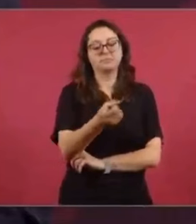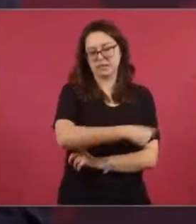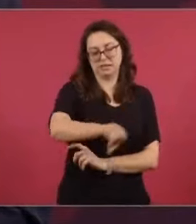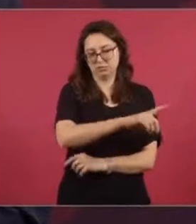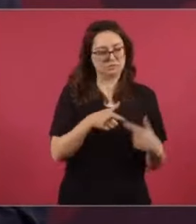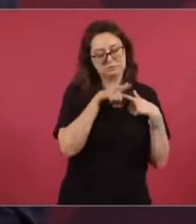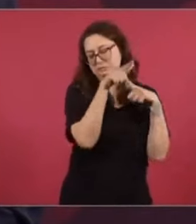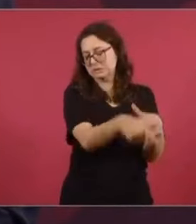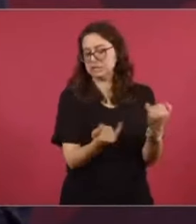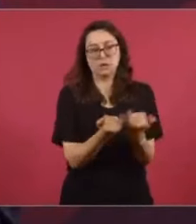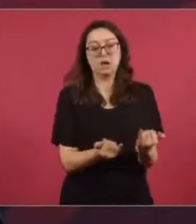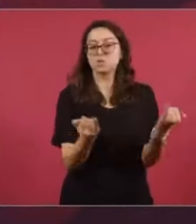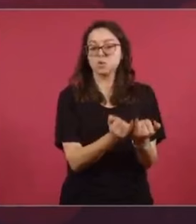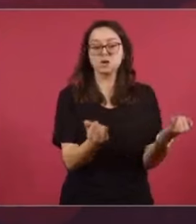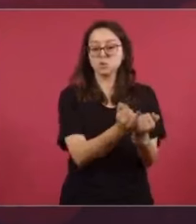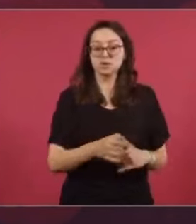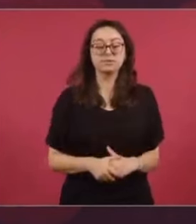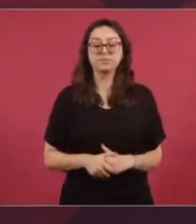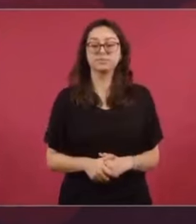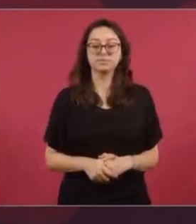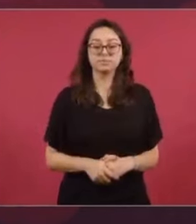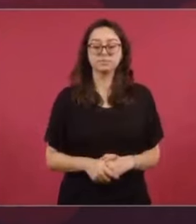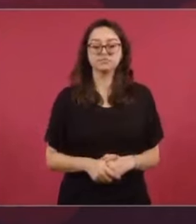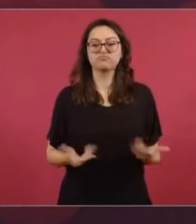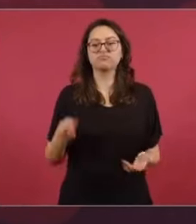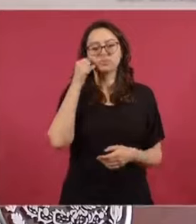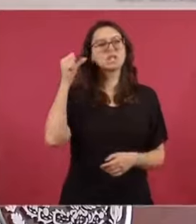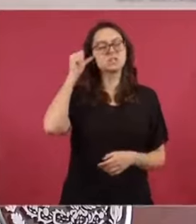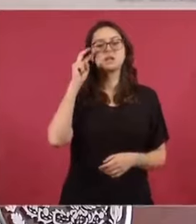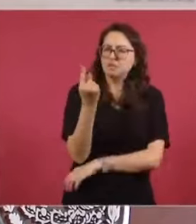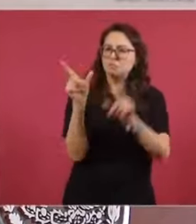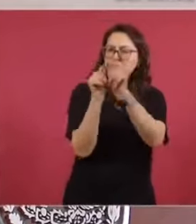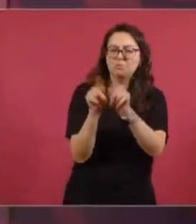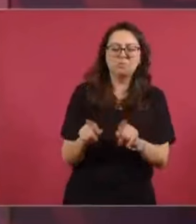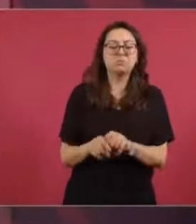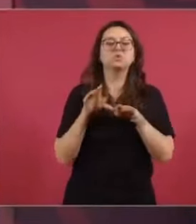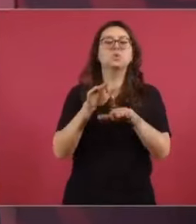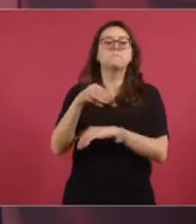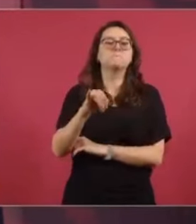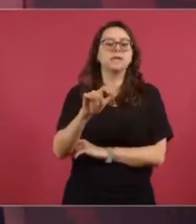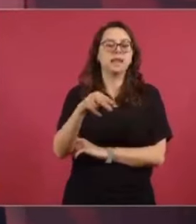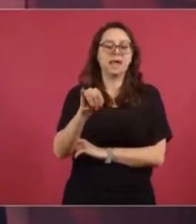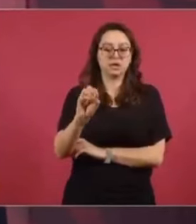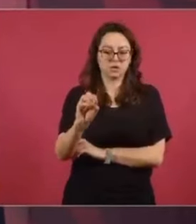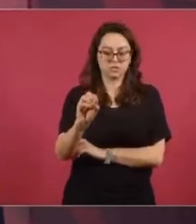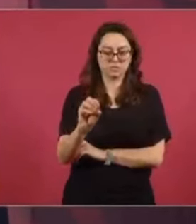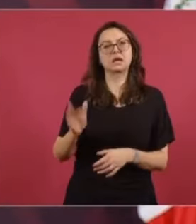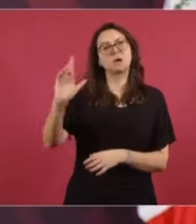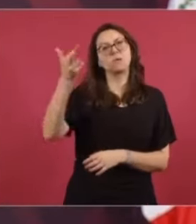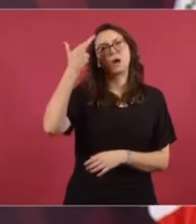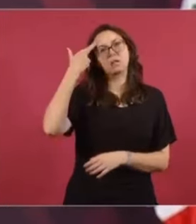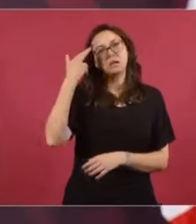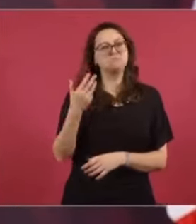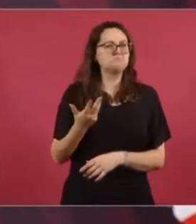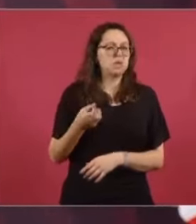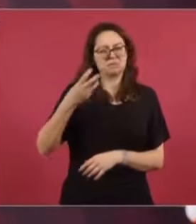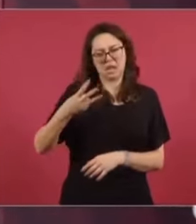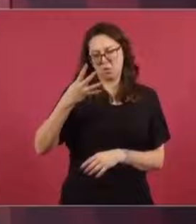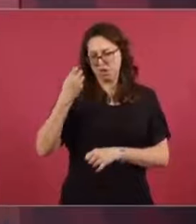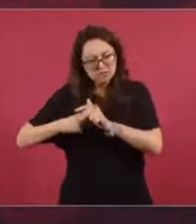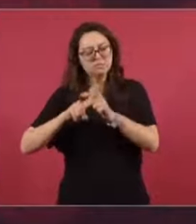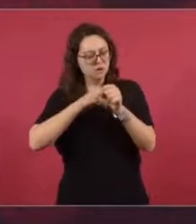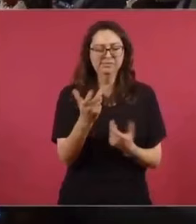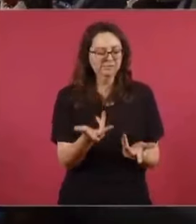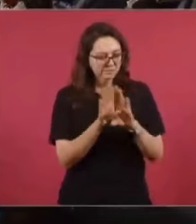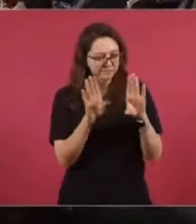Estaba yo viendo ayer un reportaje, pero una síntesis del milenio, de cómo compran los votos. Hace como tres o cuatro años hubo un